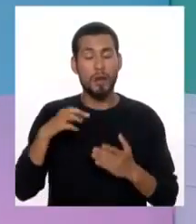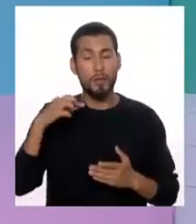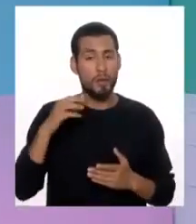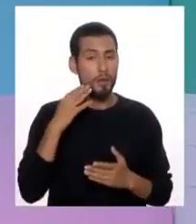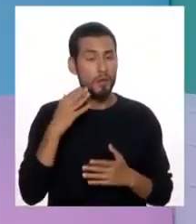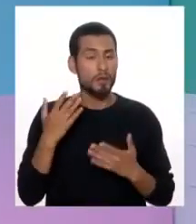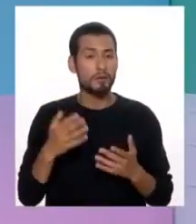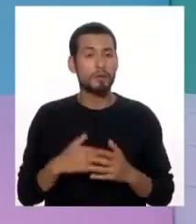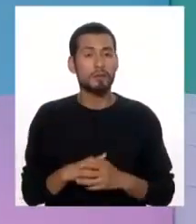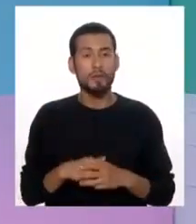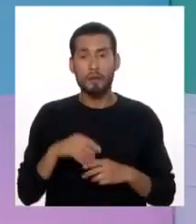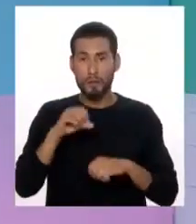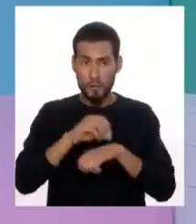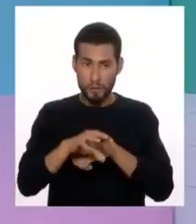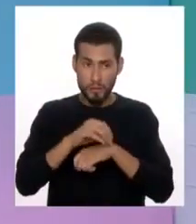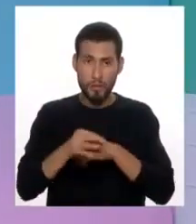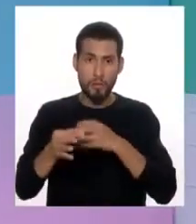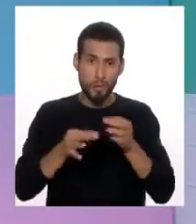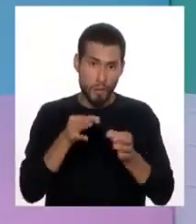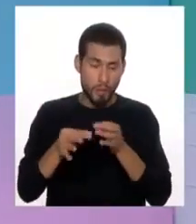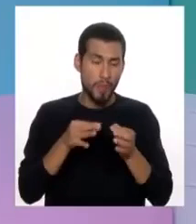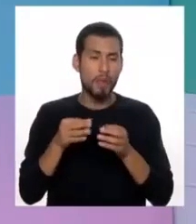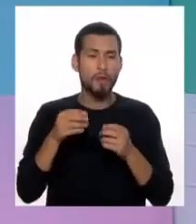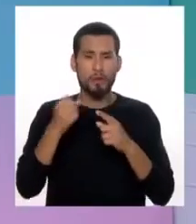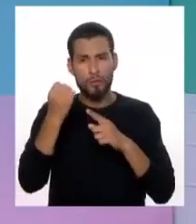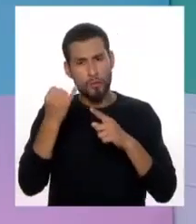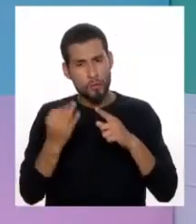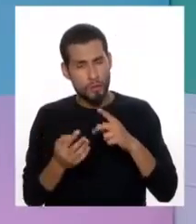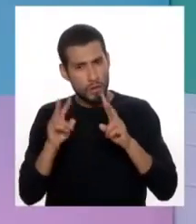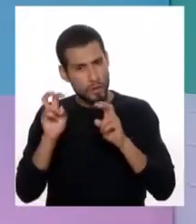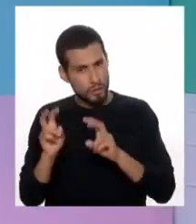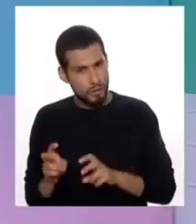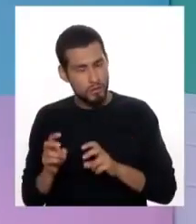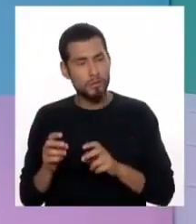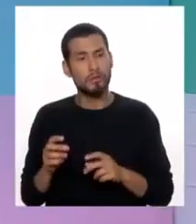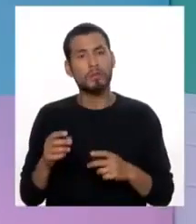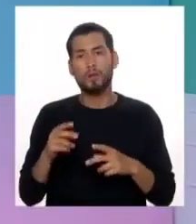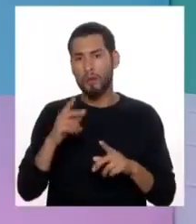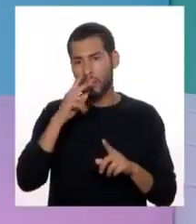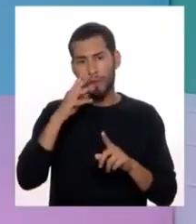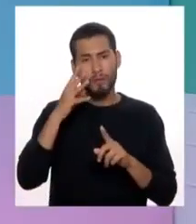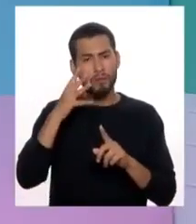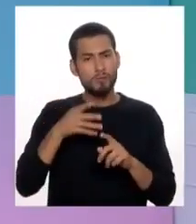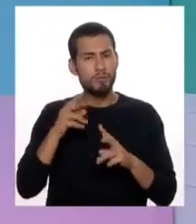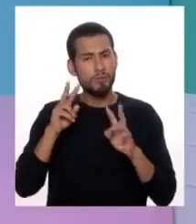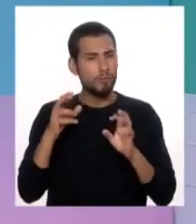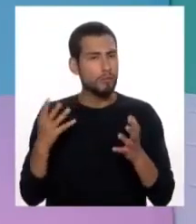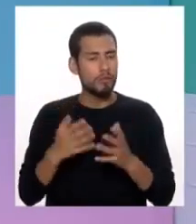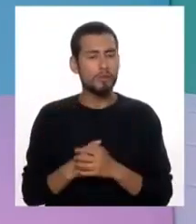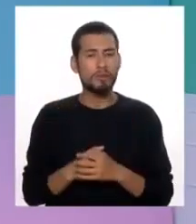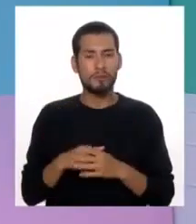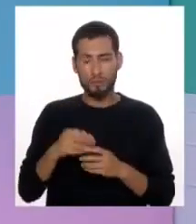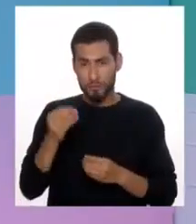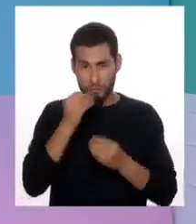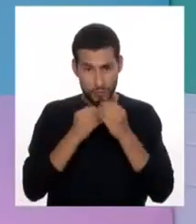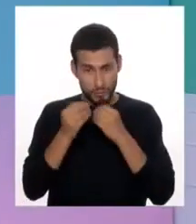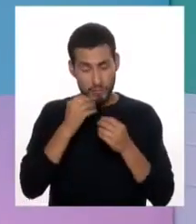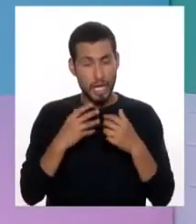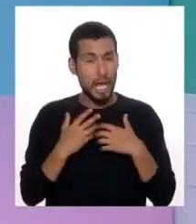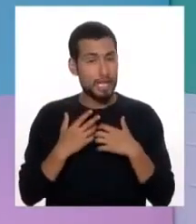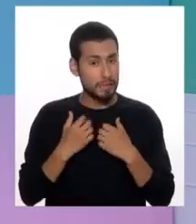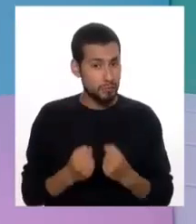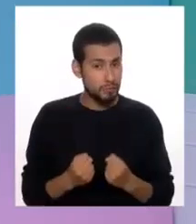donde se orienta y se explica toda una serie de temas, ver el aspecto relacionado con la alimentación